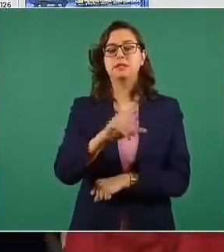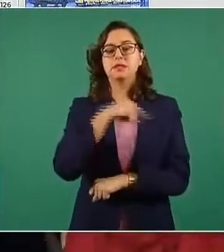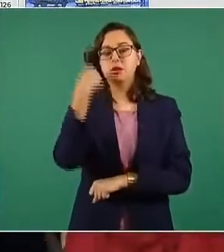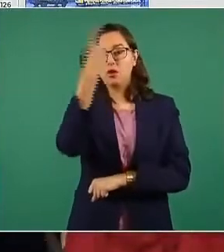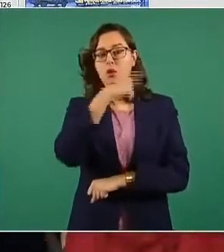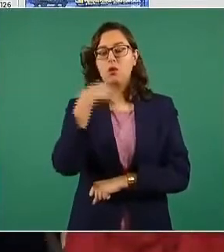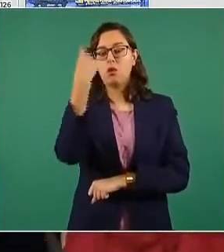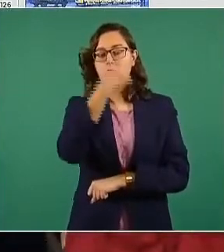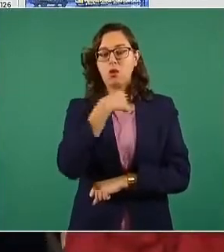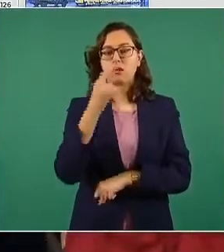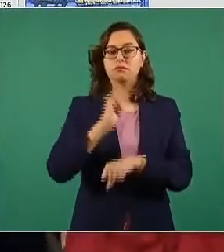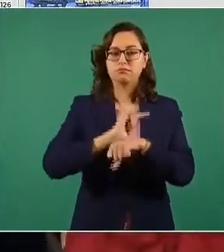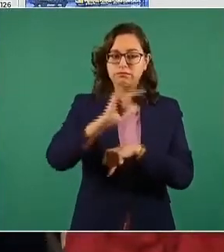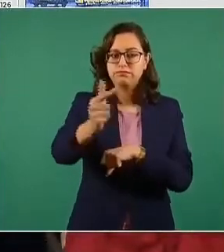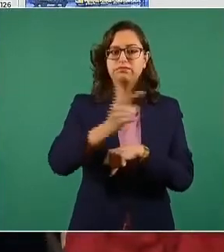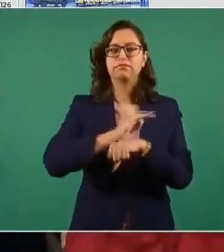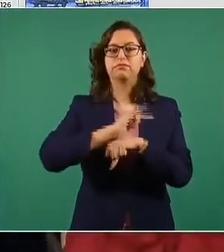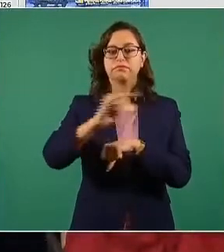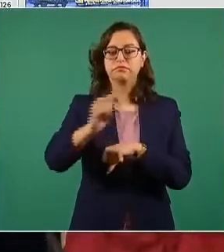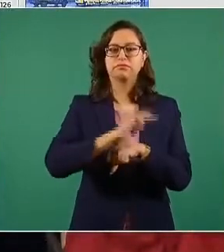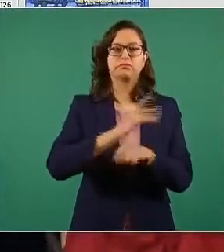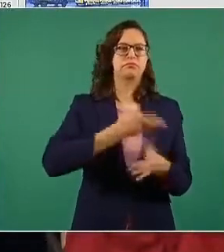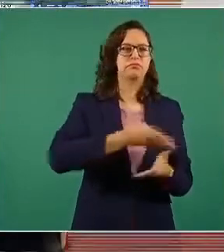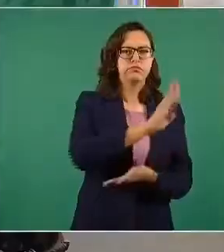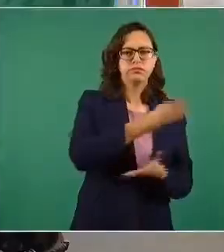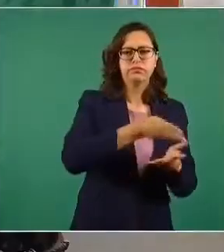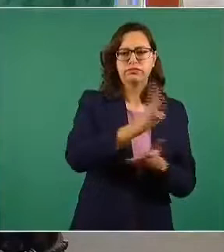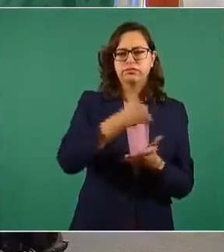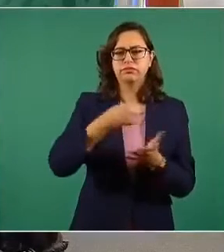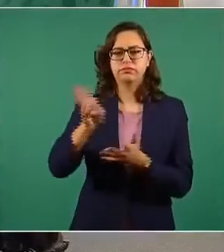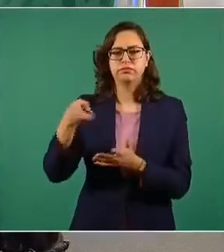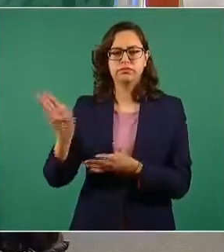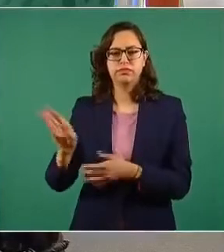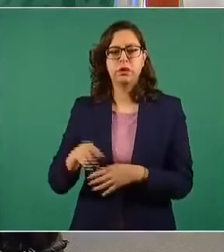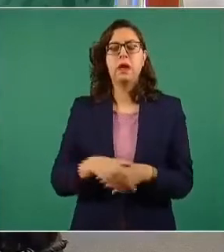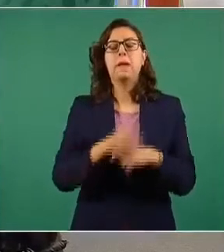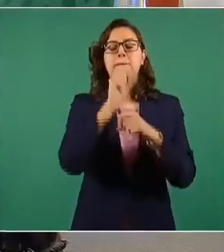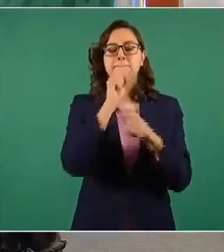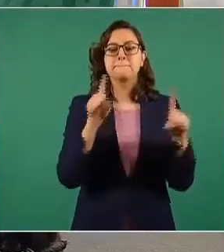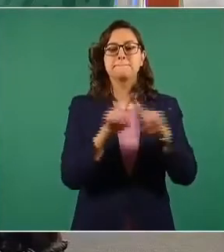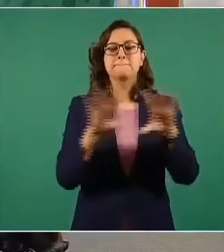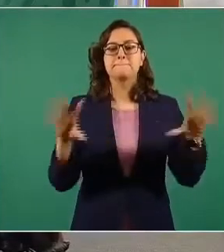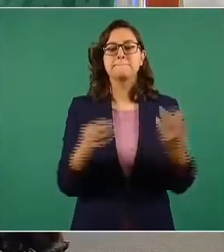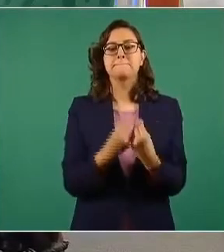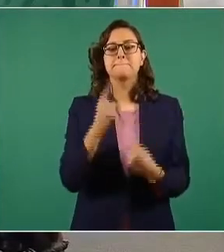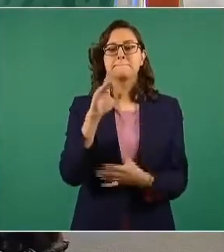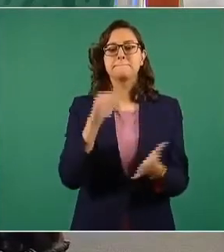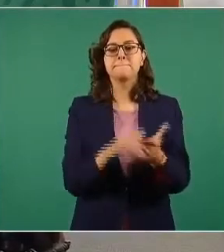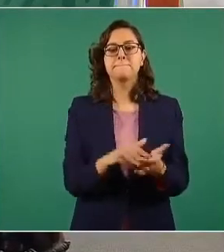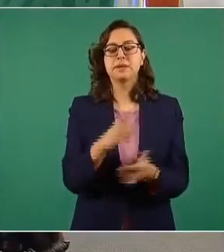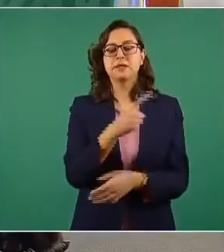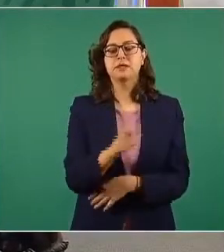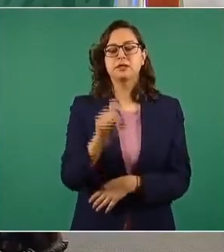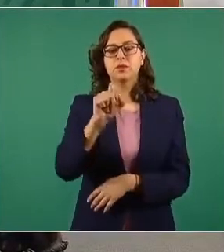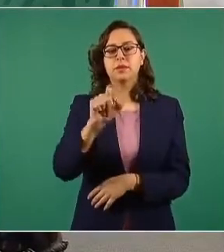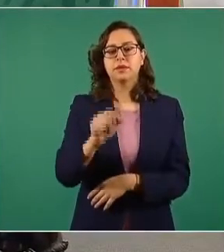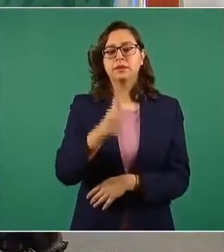vuelos para la distribución a los diferentes lugares, empleando 1.126 hombres,